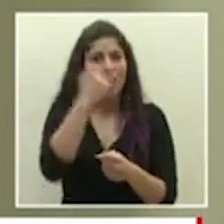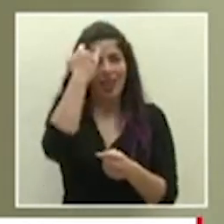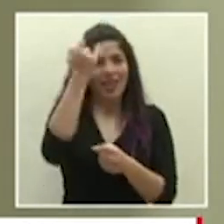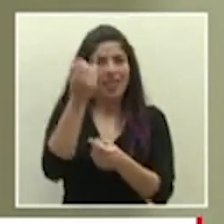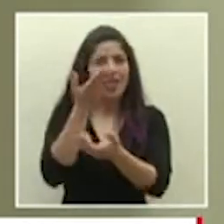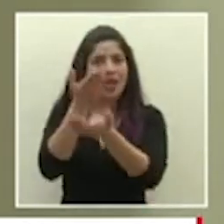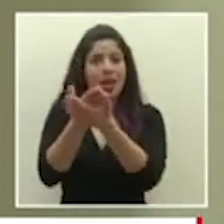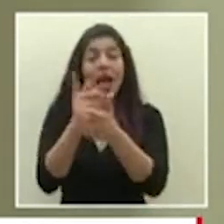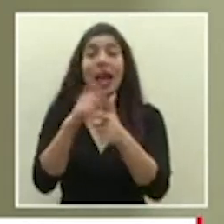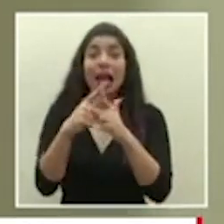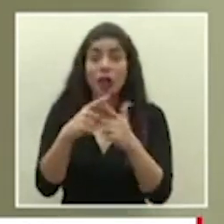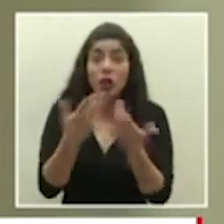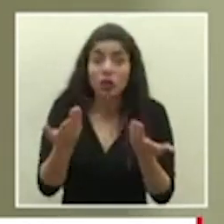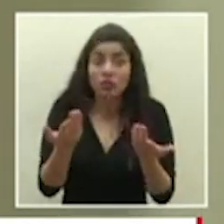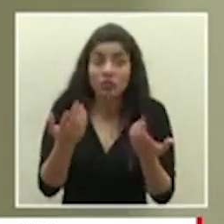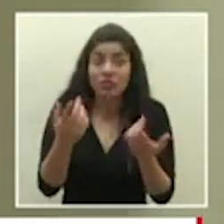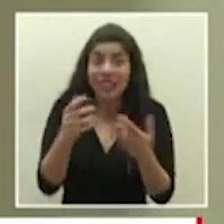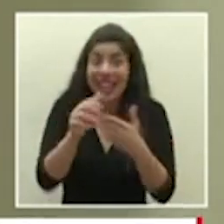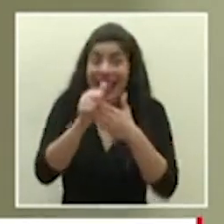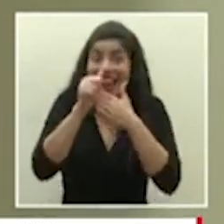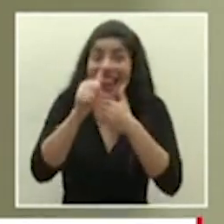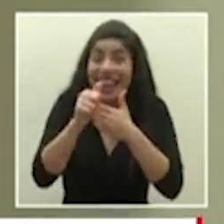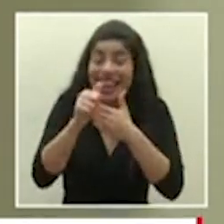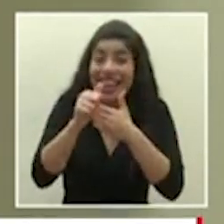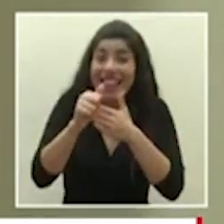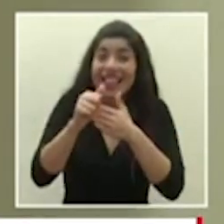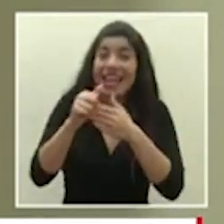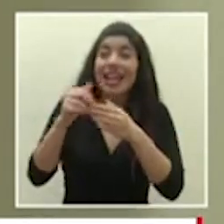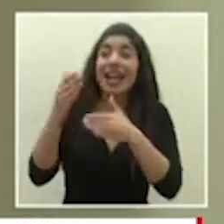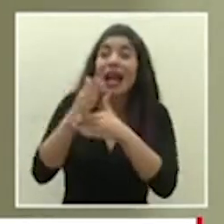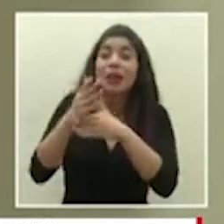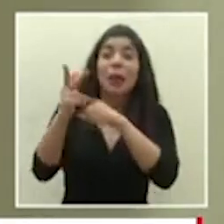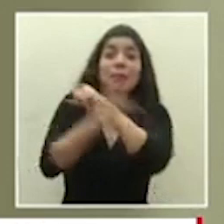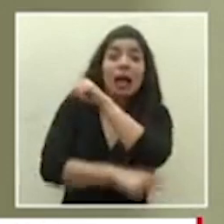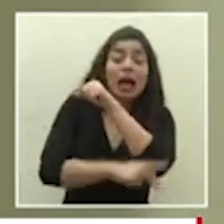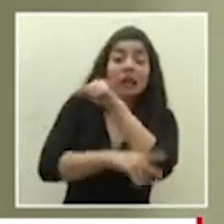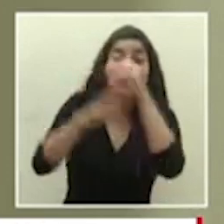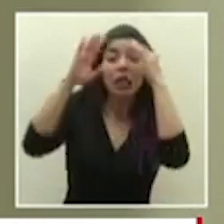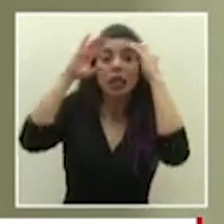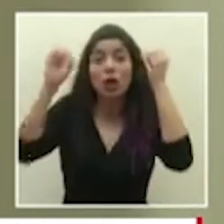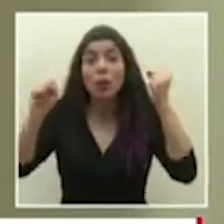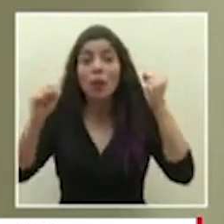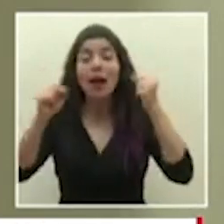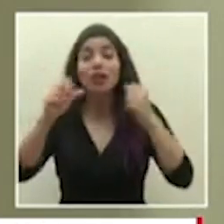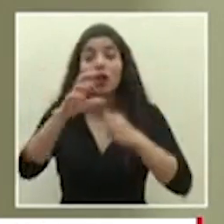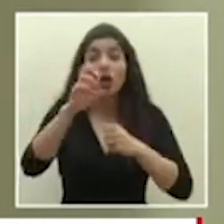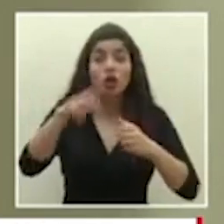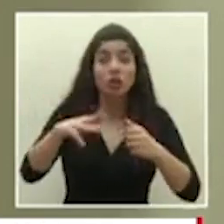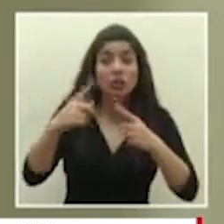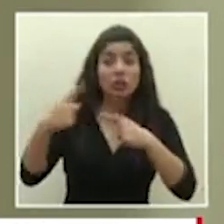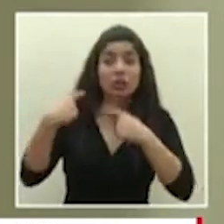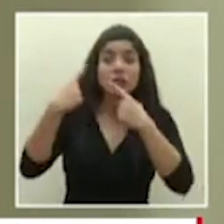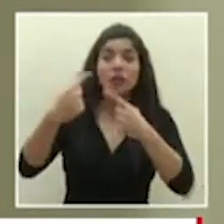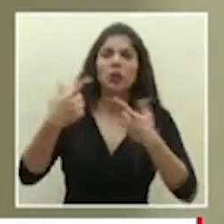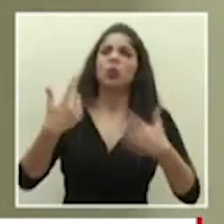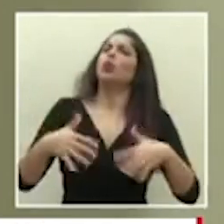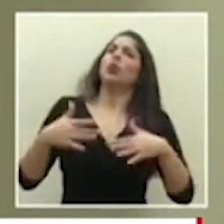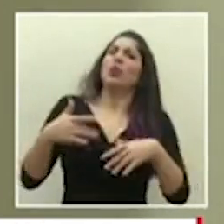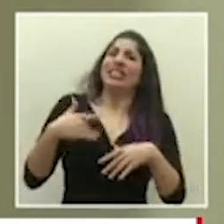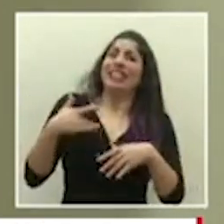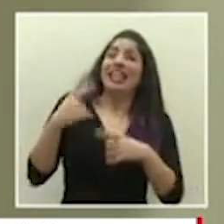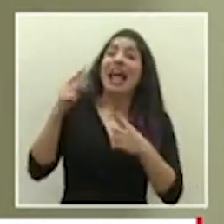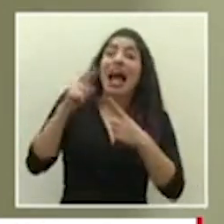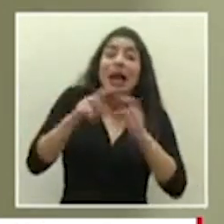hasta en eso el liderazgo multilateral y diplomático de costa rica se siente hasta en una